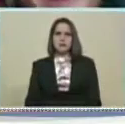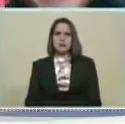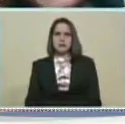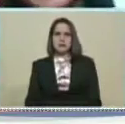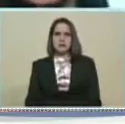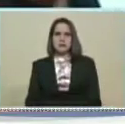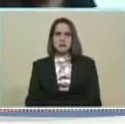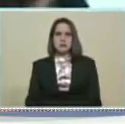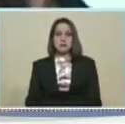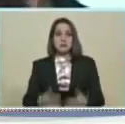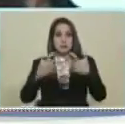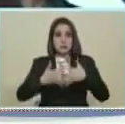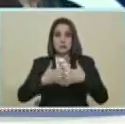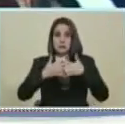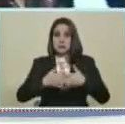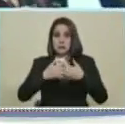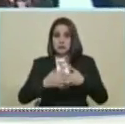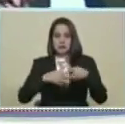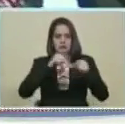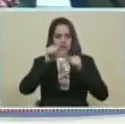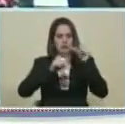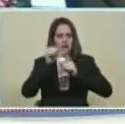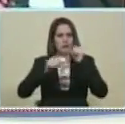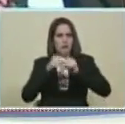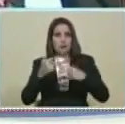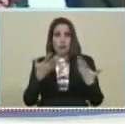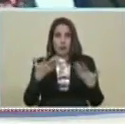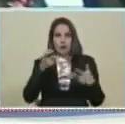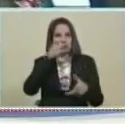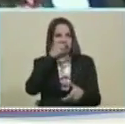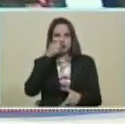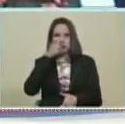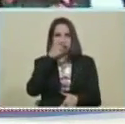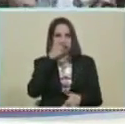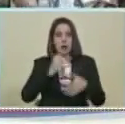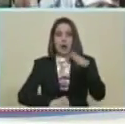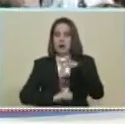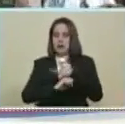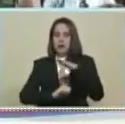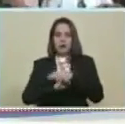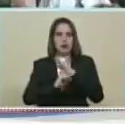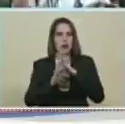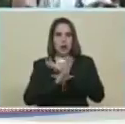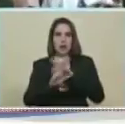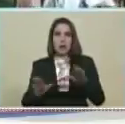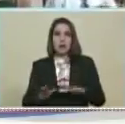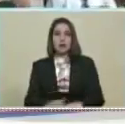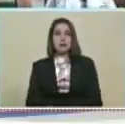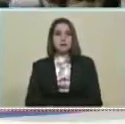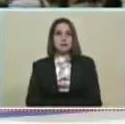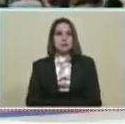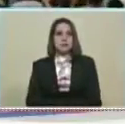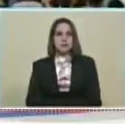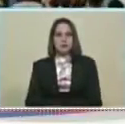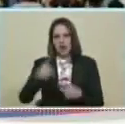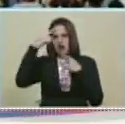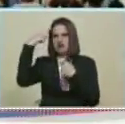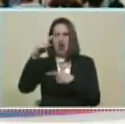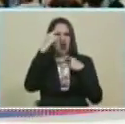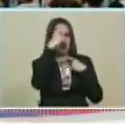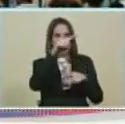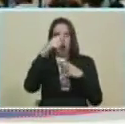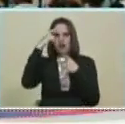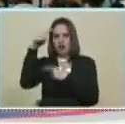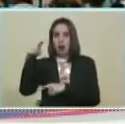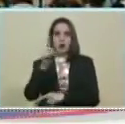Una empresa Cooperativa Eso sí Monitoreada Apoyada No dejarlos Solos En el